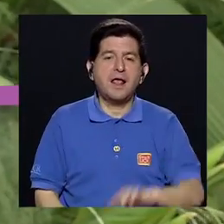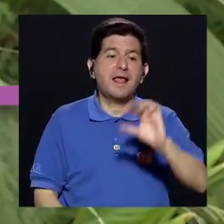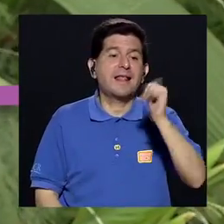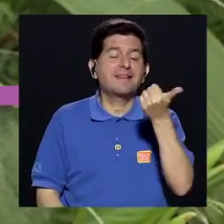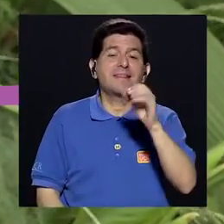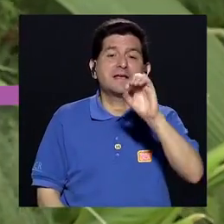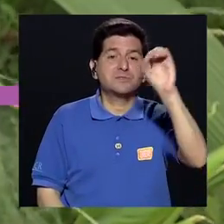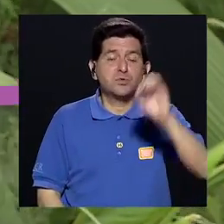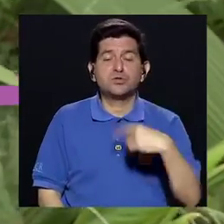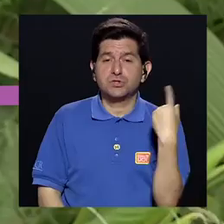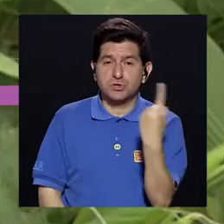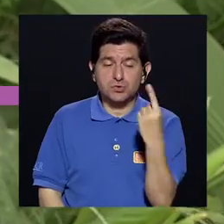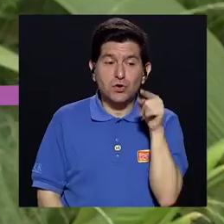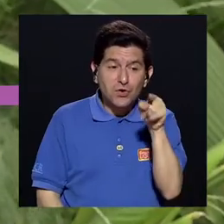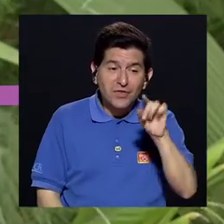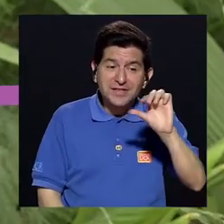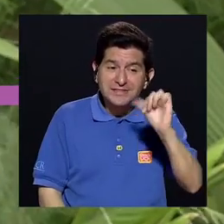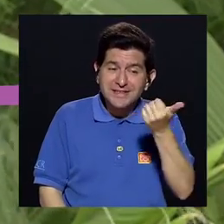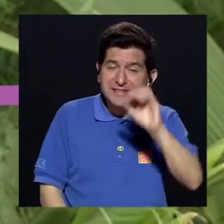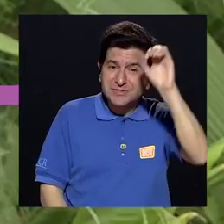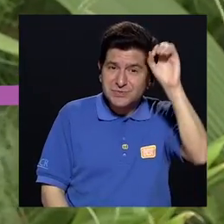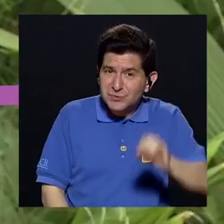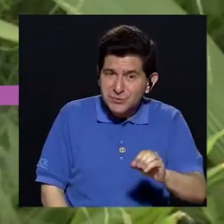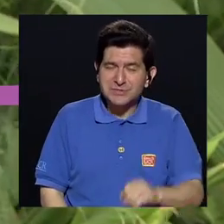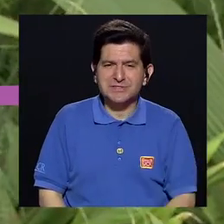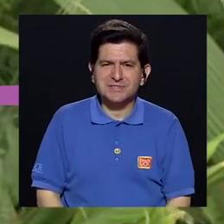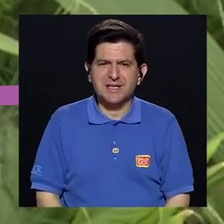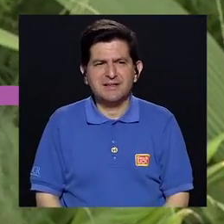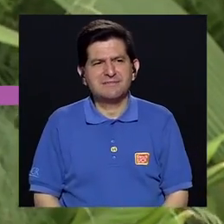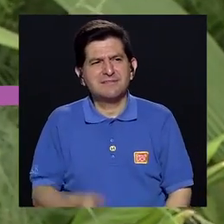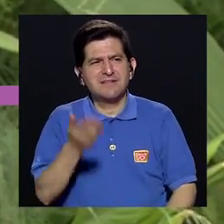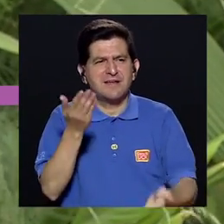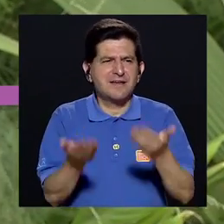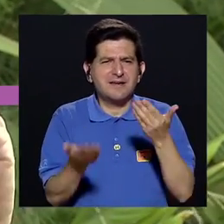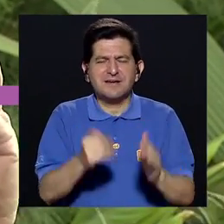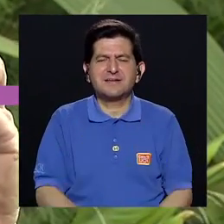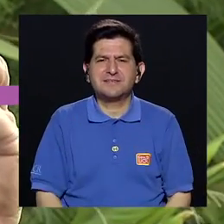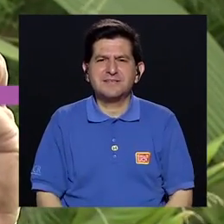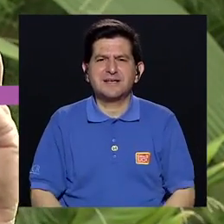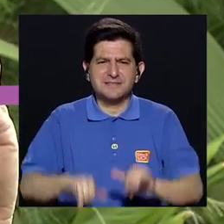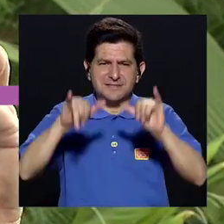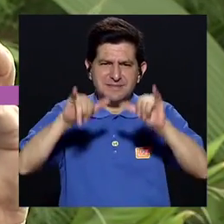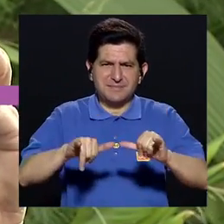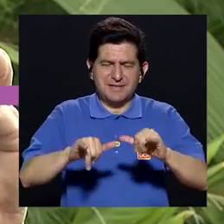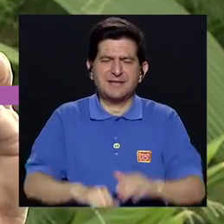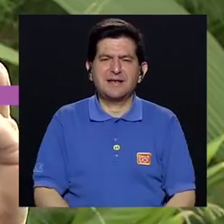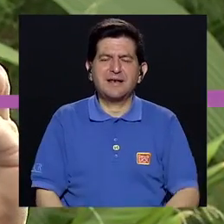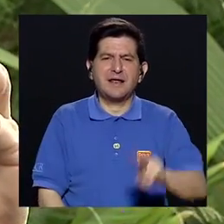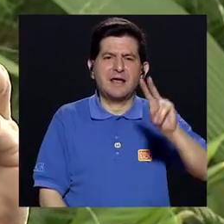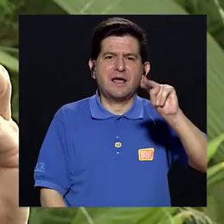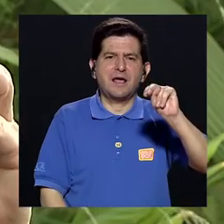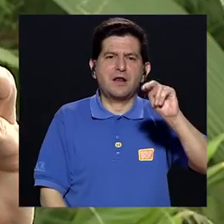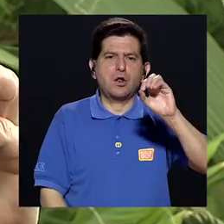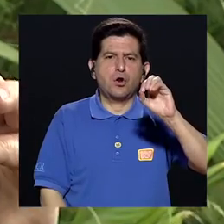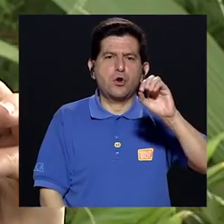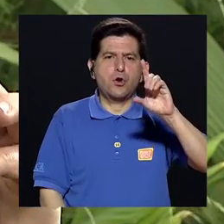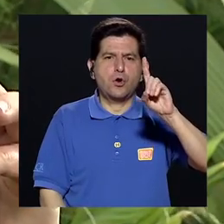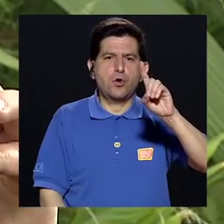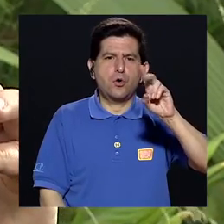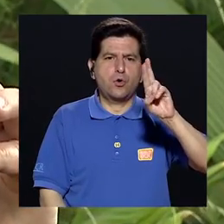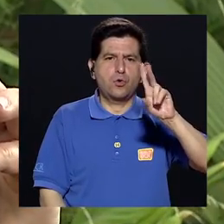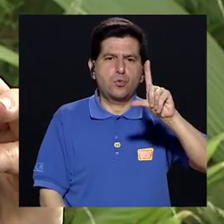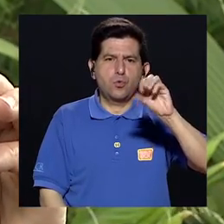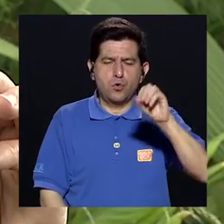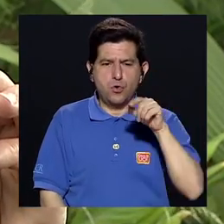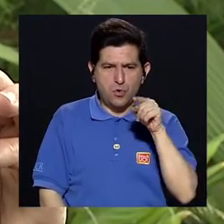10% Y de ese 10% Lo que les queda Es como un nódulo Que O sea Donde el organismo Recibe la